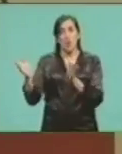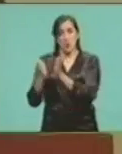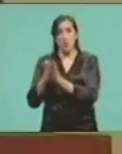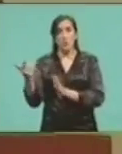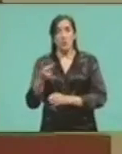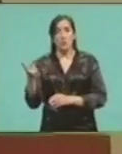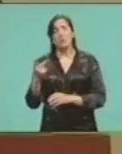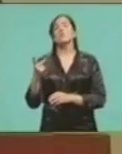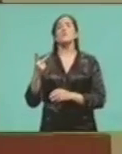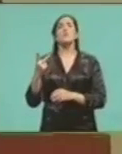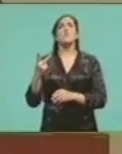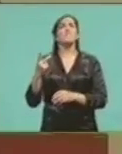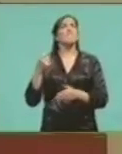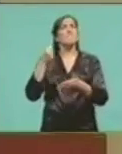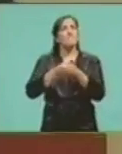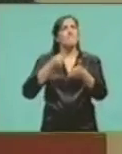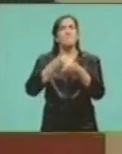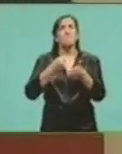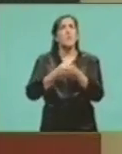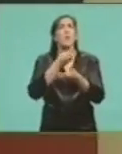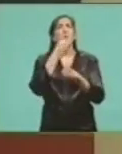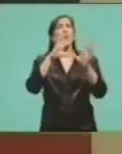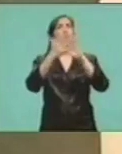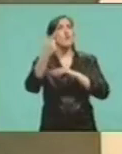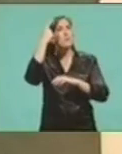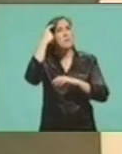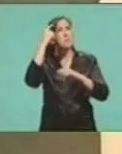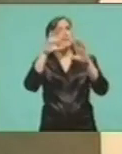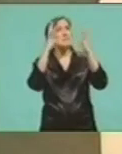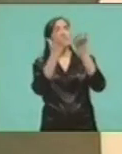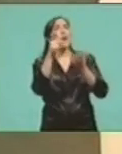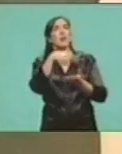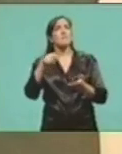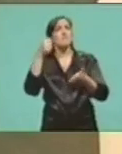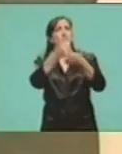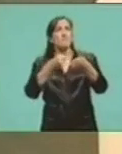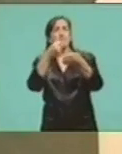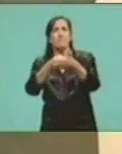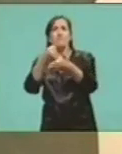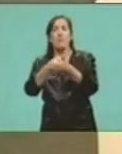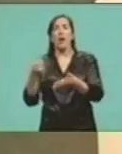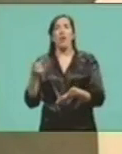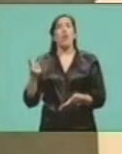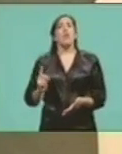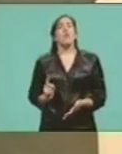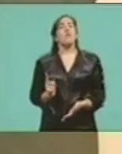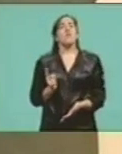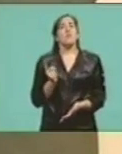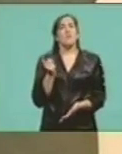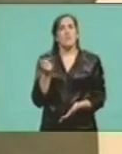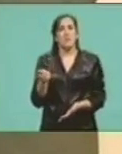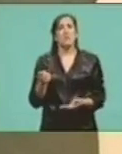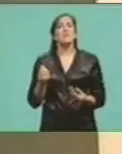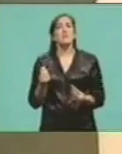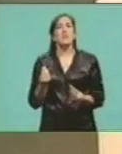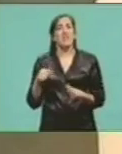a ir contra todos los paradigmas establecidos y a saber y a tener el orgullo de pertenecer a esta